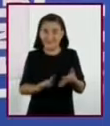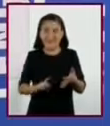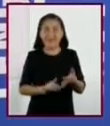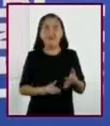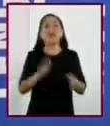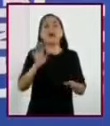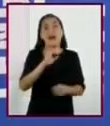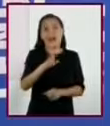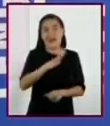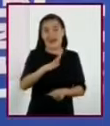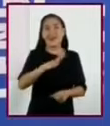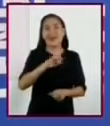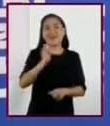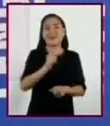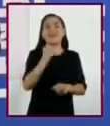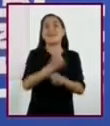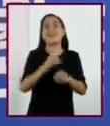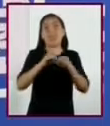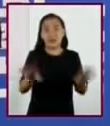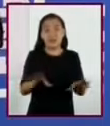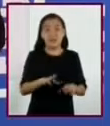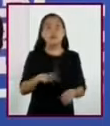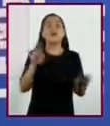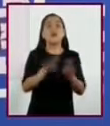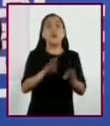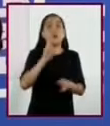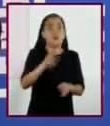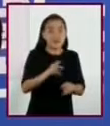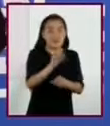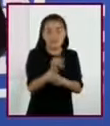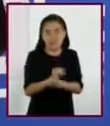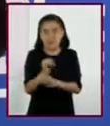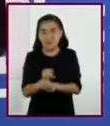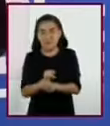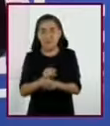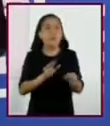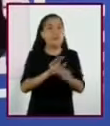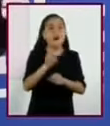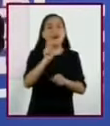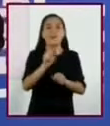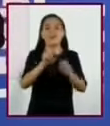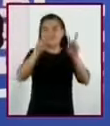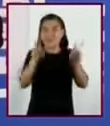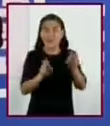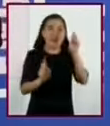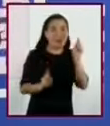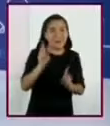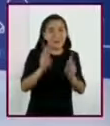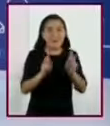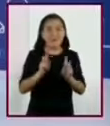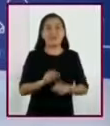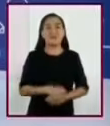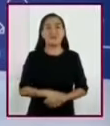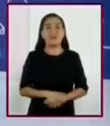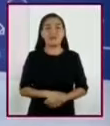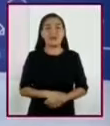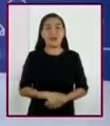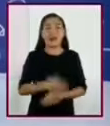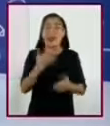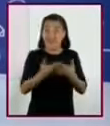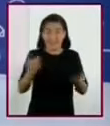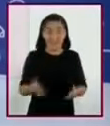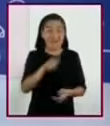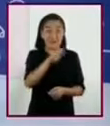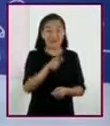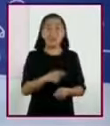contamos con información, y de esta manera podemos seguir corroborando nuestras hipótesis y predicciones. Si aún